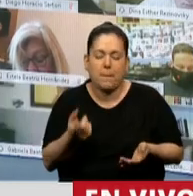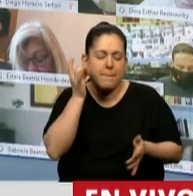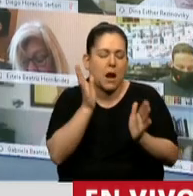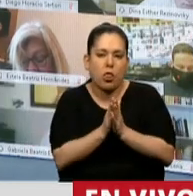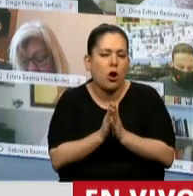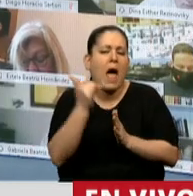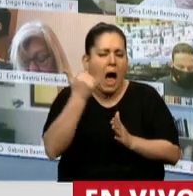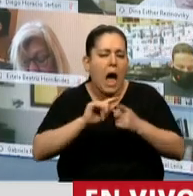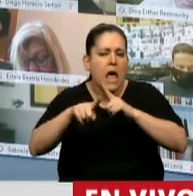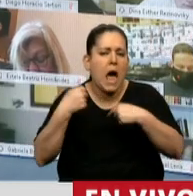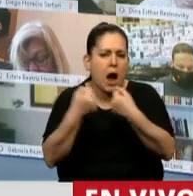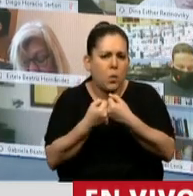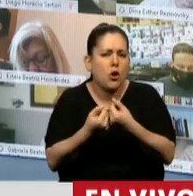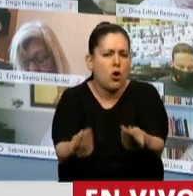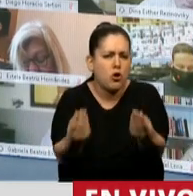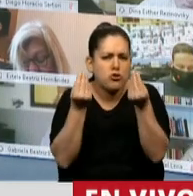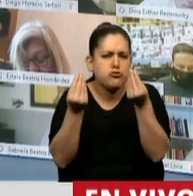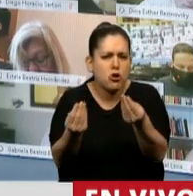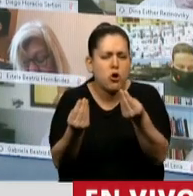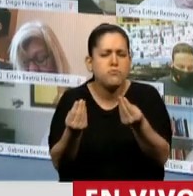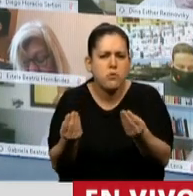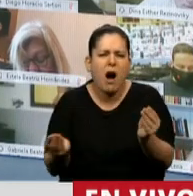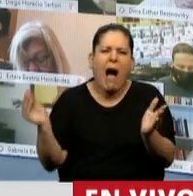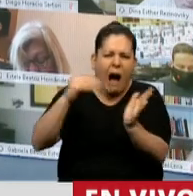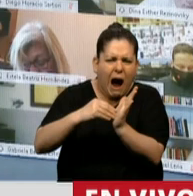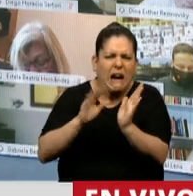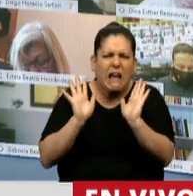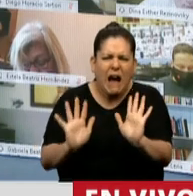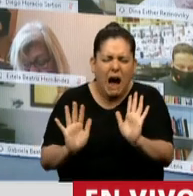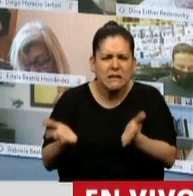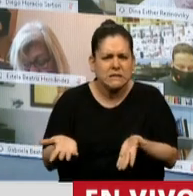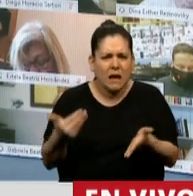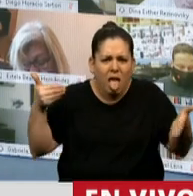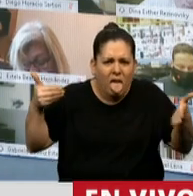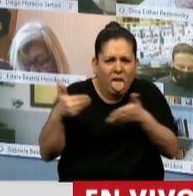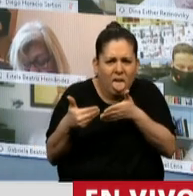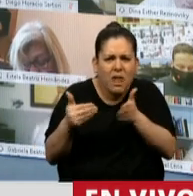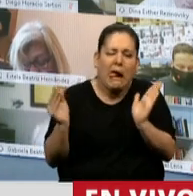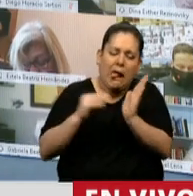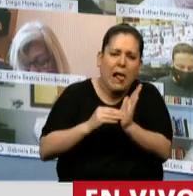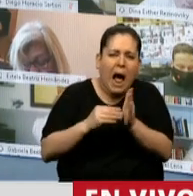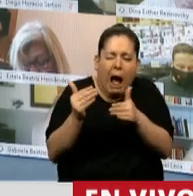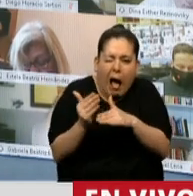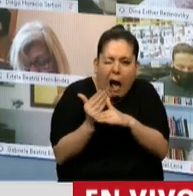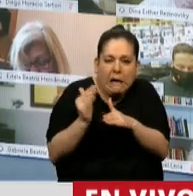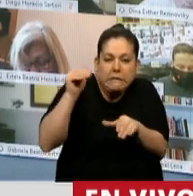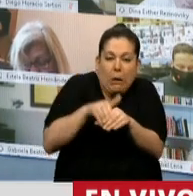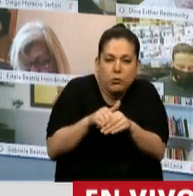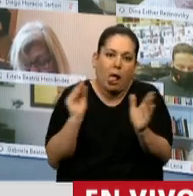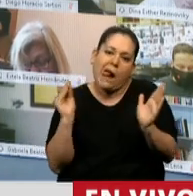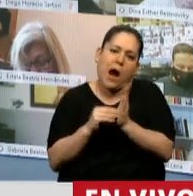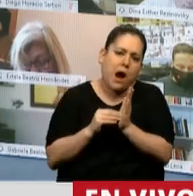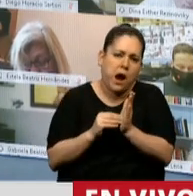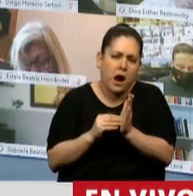perdón, consenso. ¿Cómo pueden haber incorporado de esta manera, sobre el final, minutos antes de la votación,